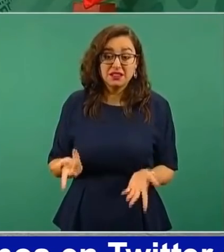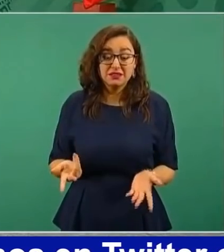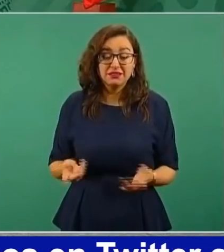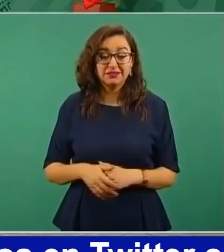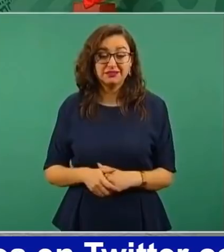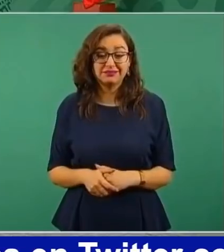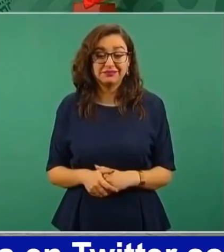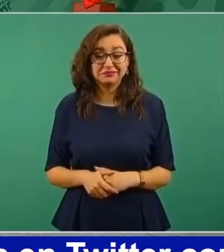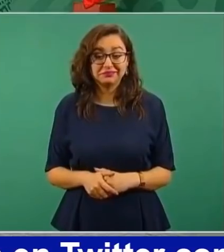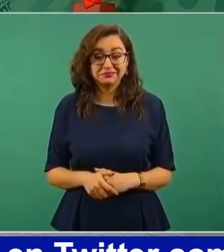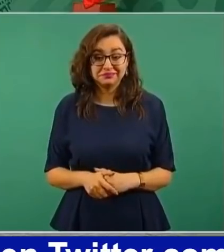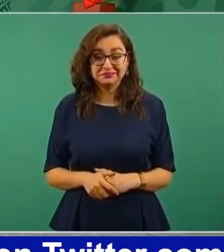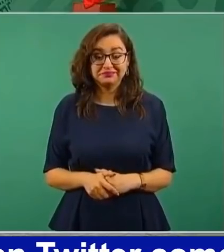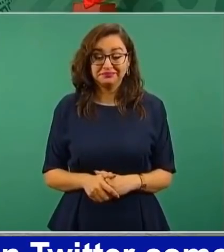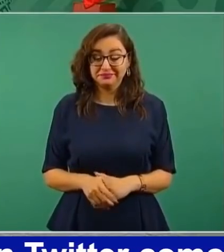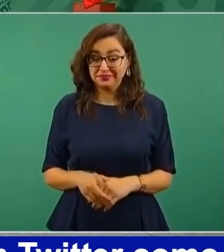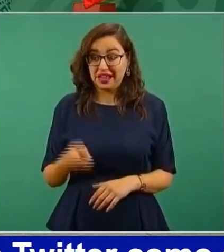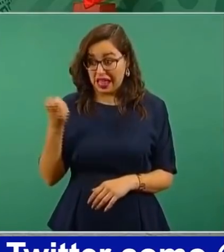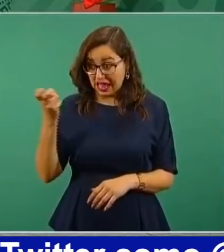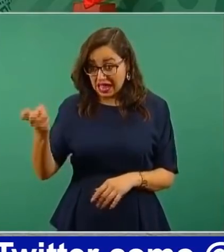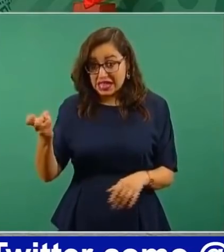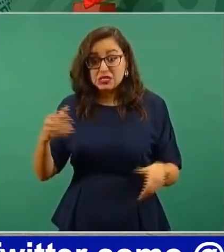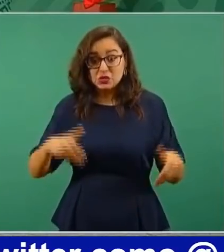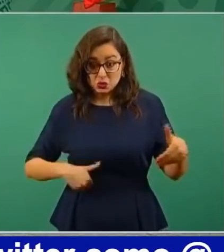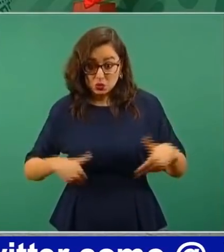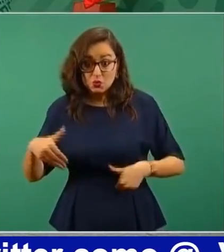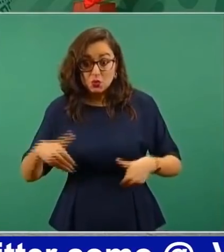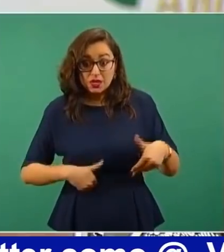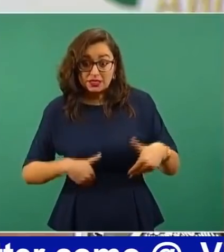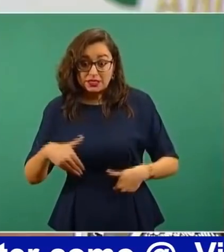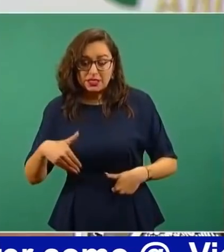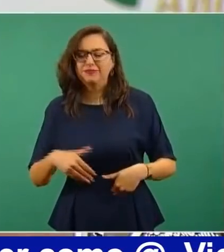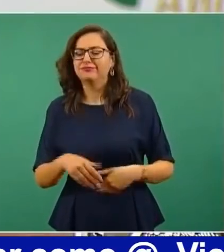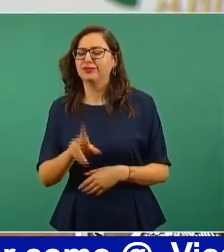Pero no es eso, no es eso.